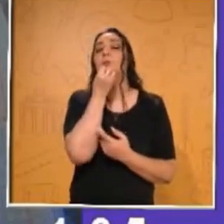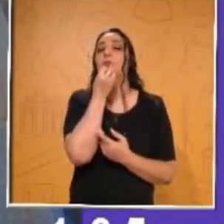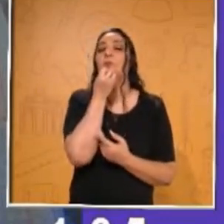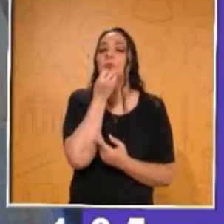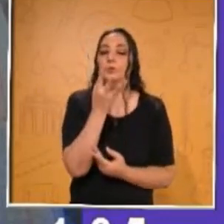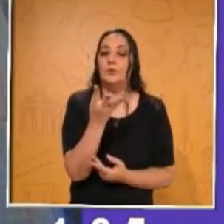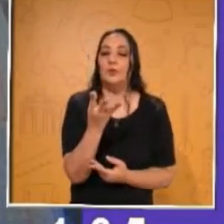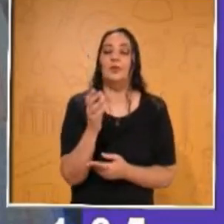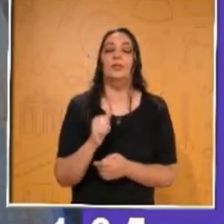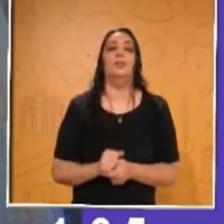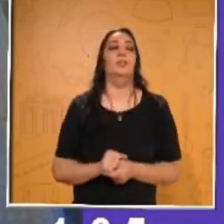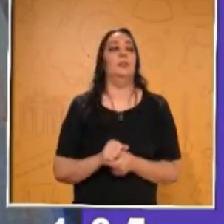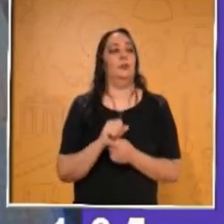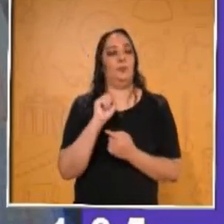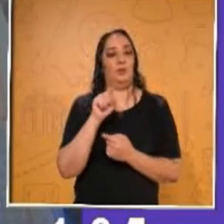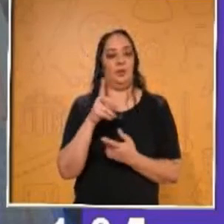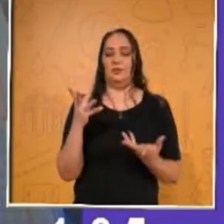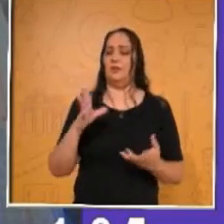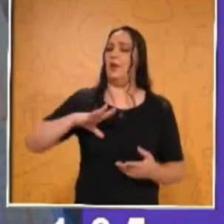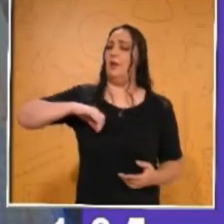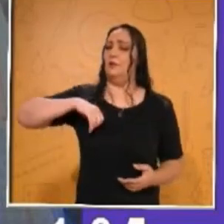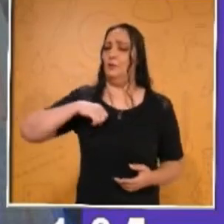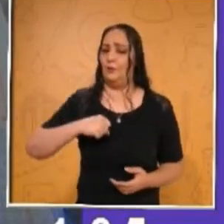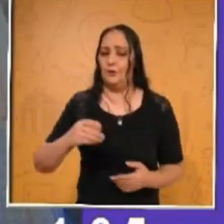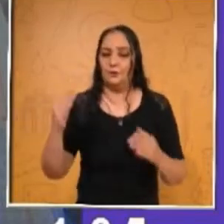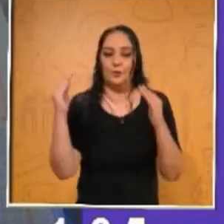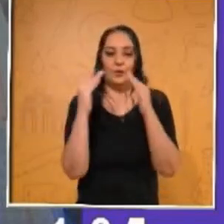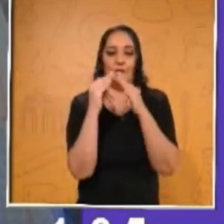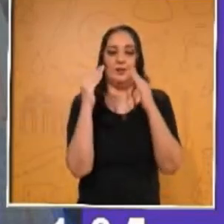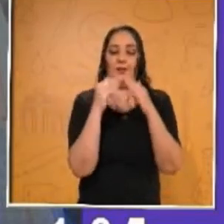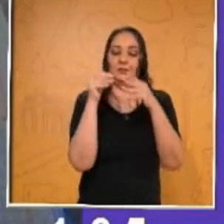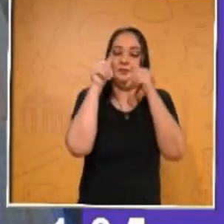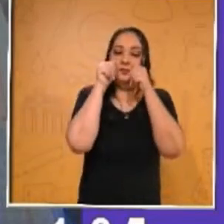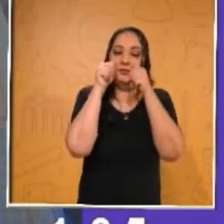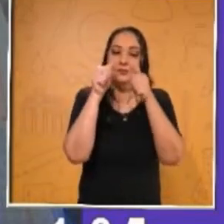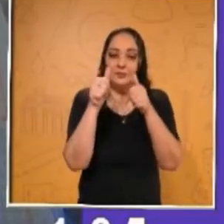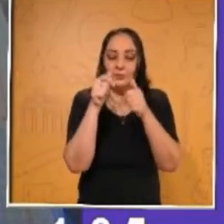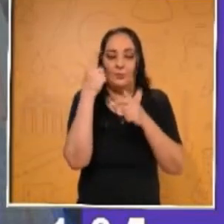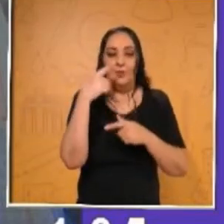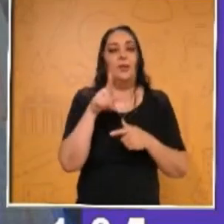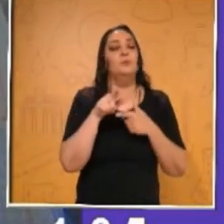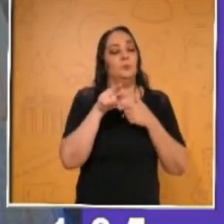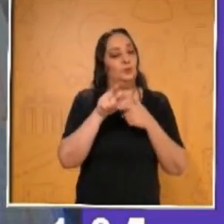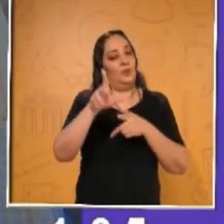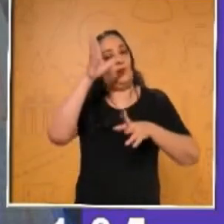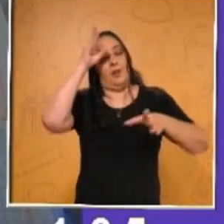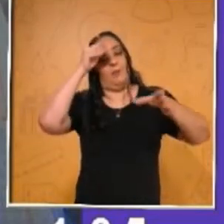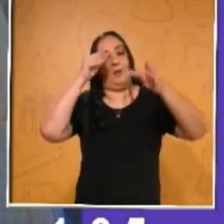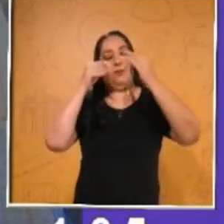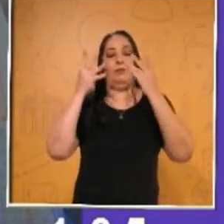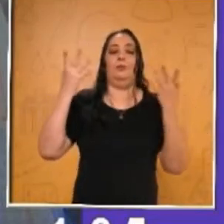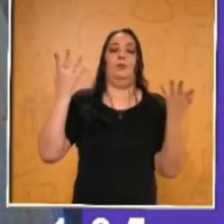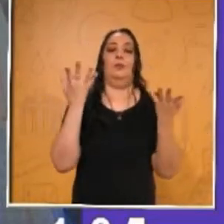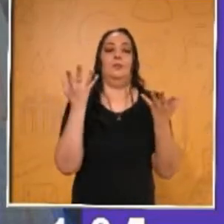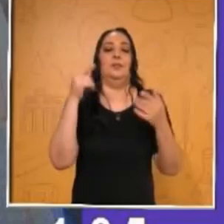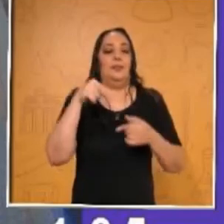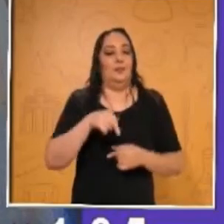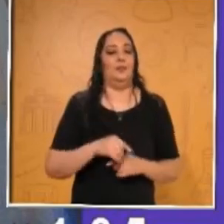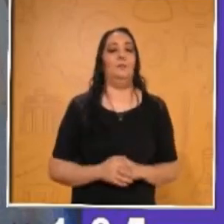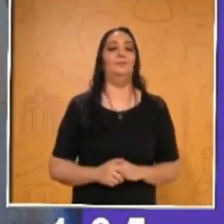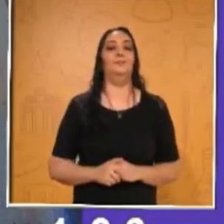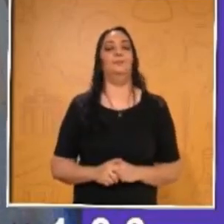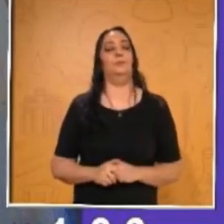que hacen un excelente trabajo en casa y que están poniendo mucha atención a todo lo que se realiza. Muy bien,